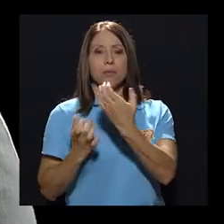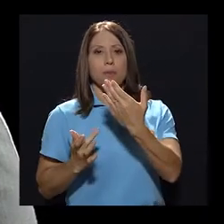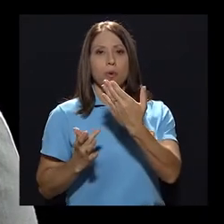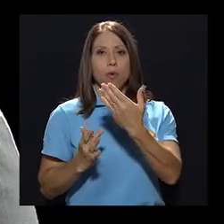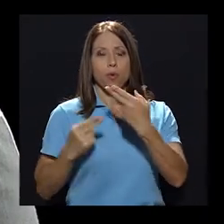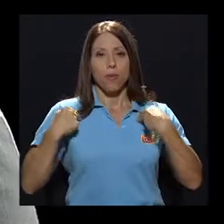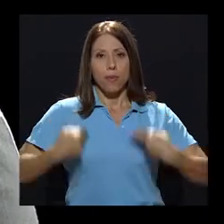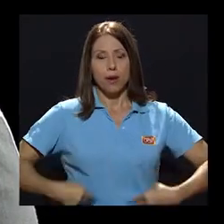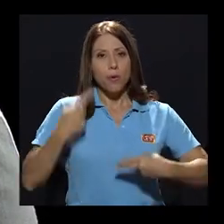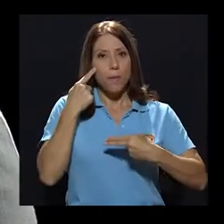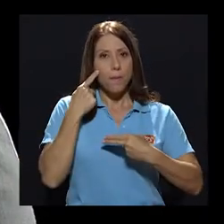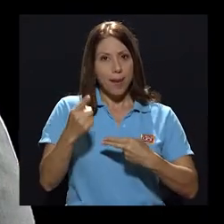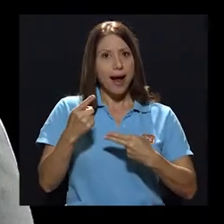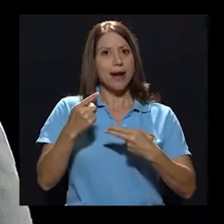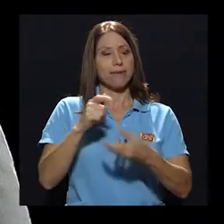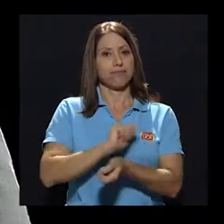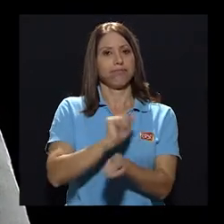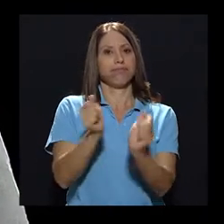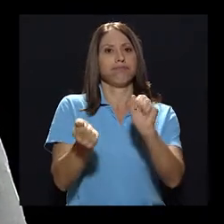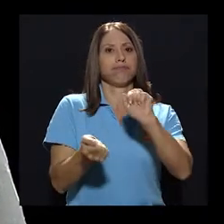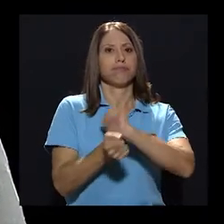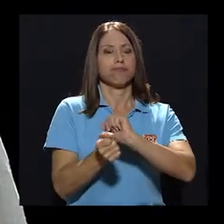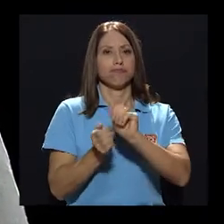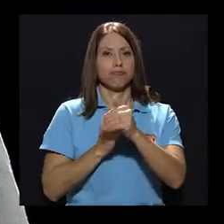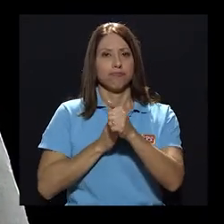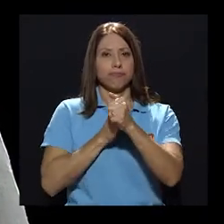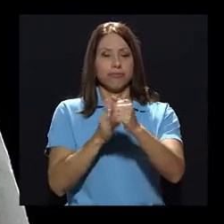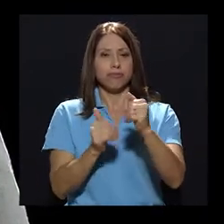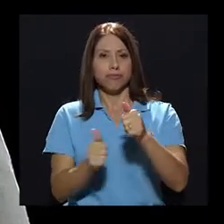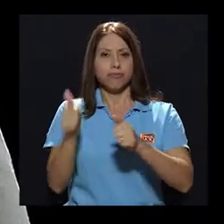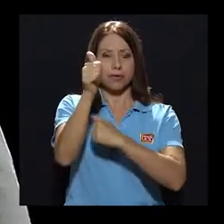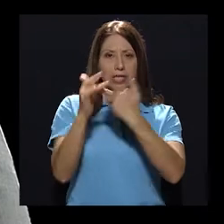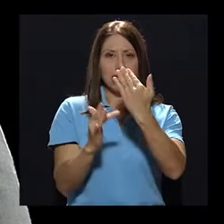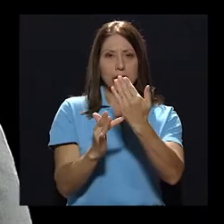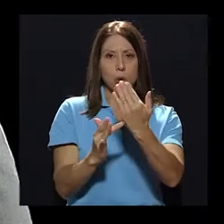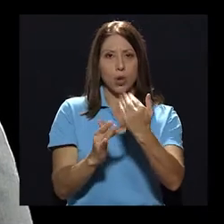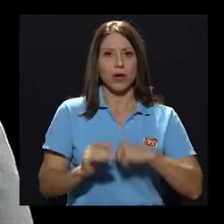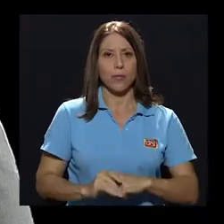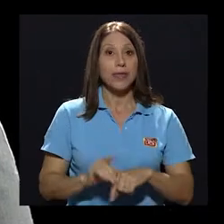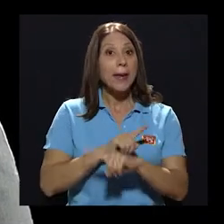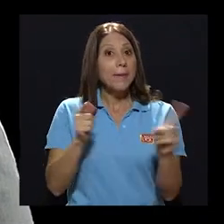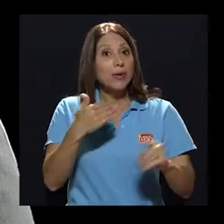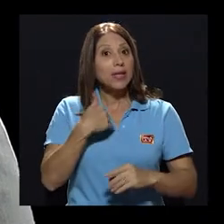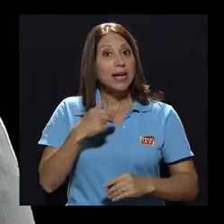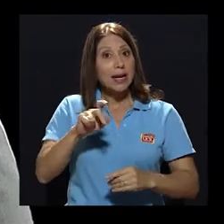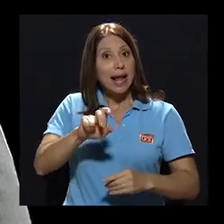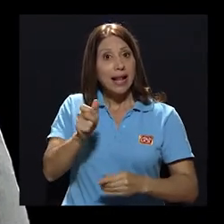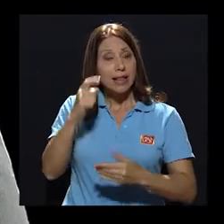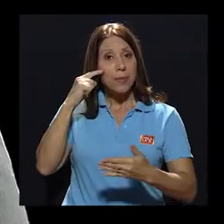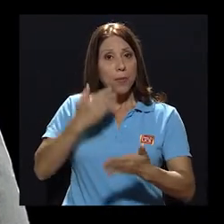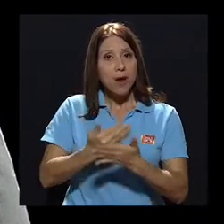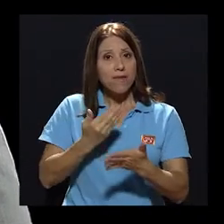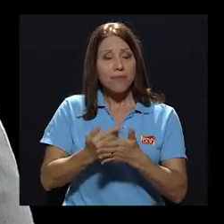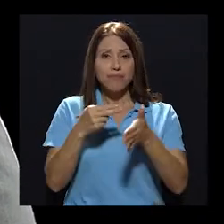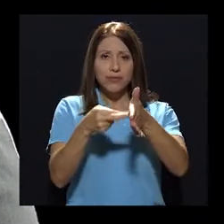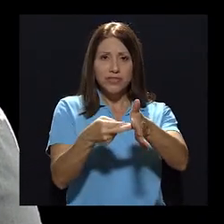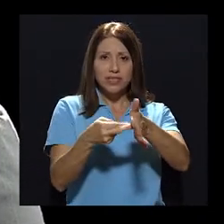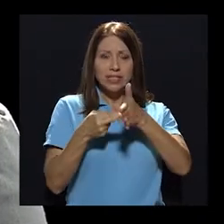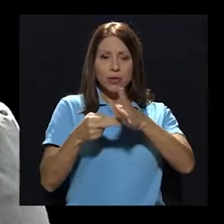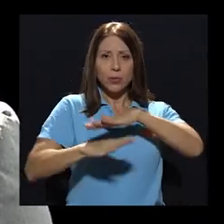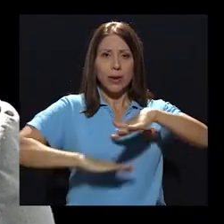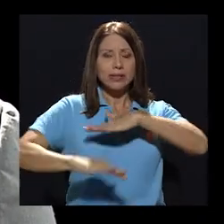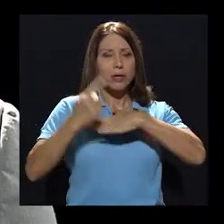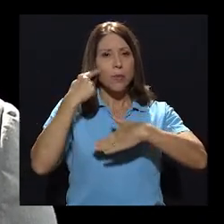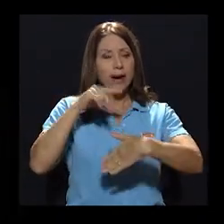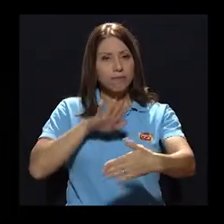salto tecnológico. Sin embargo, contar con un canal de prueba es un requisito básico para enfrentar